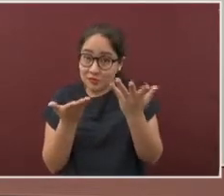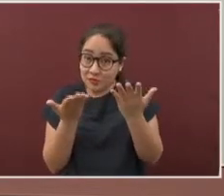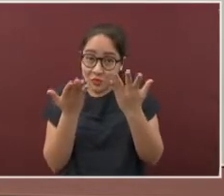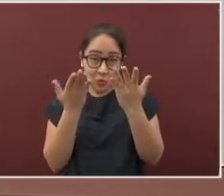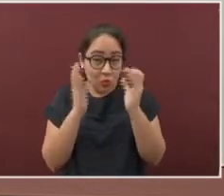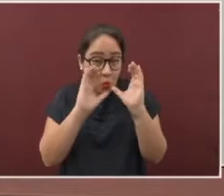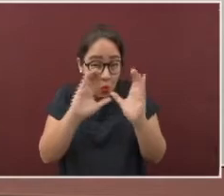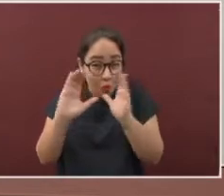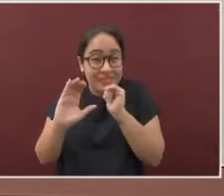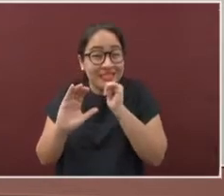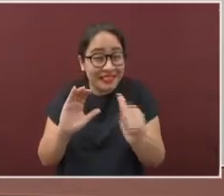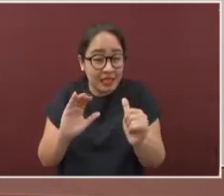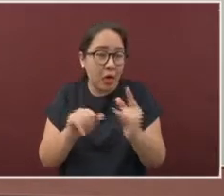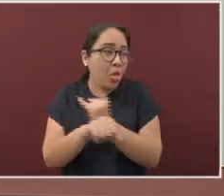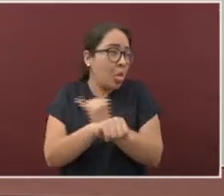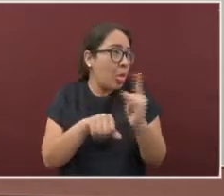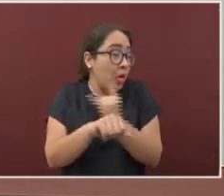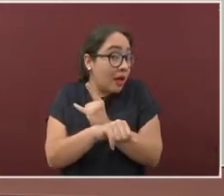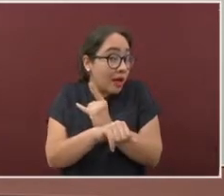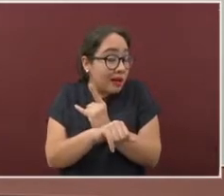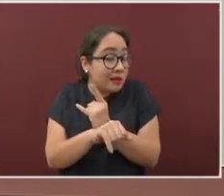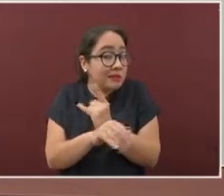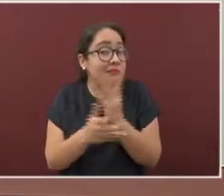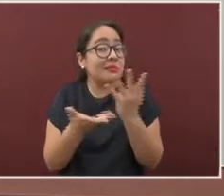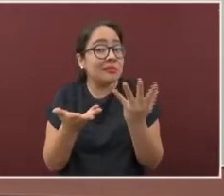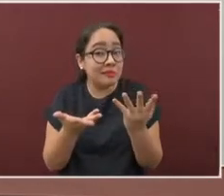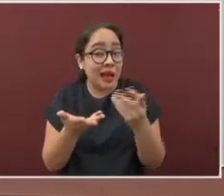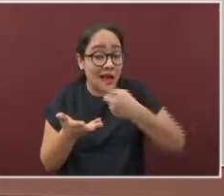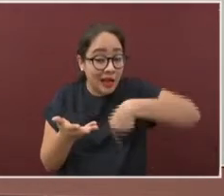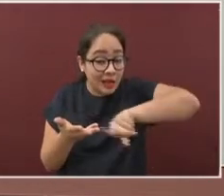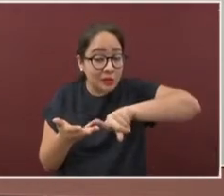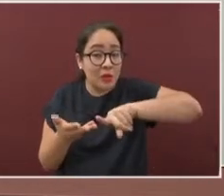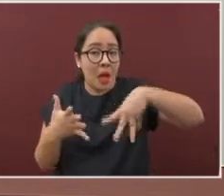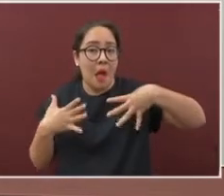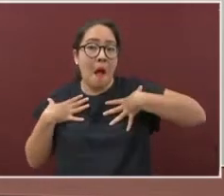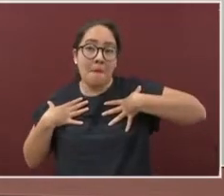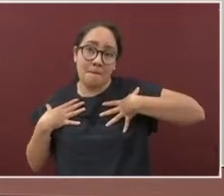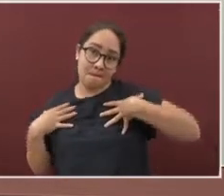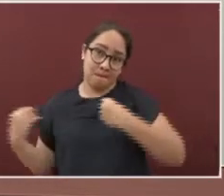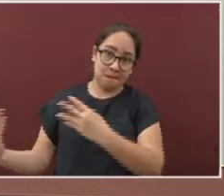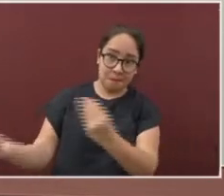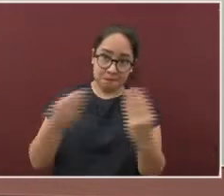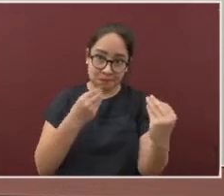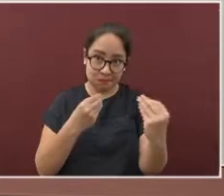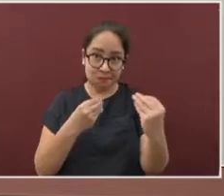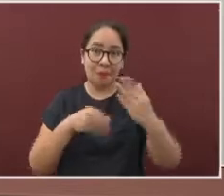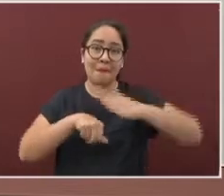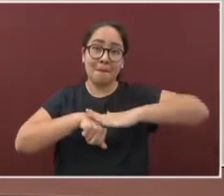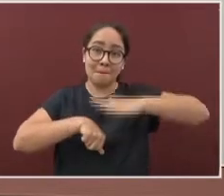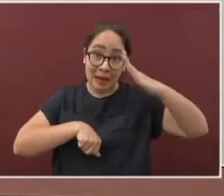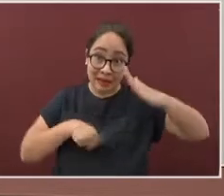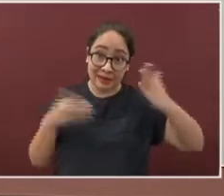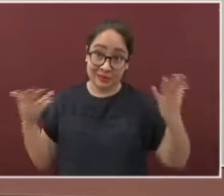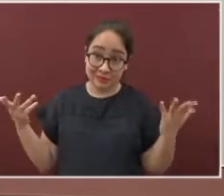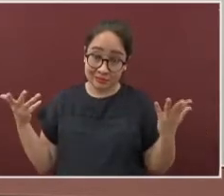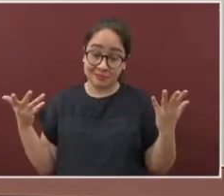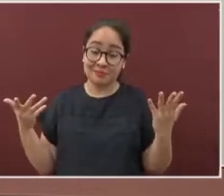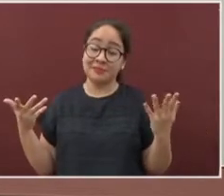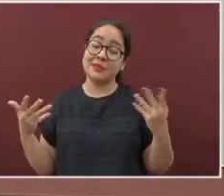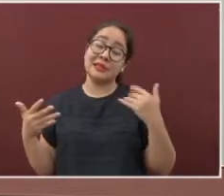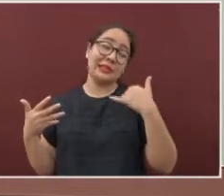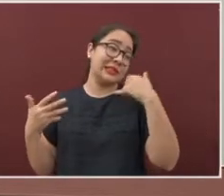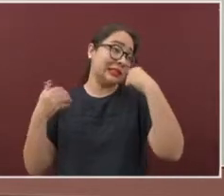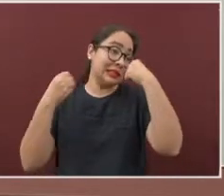procedimiento correcto, van a contagiar a alguien más y muy probablemente